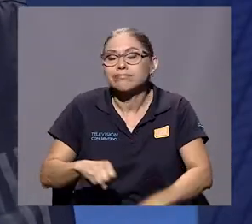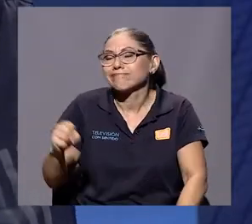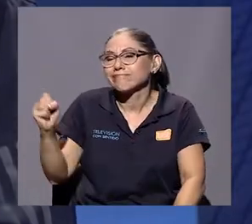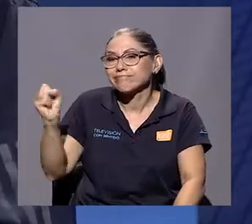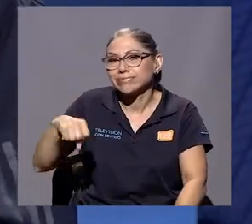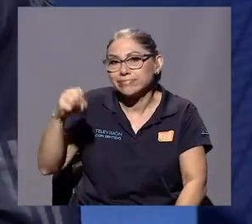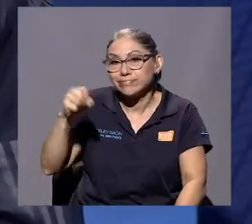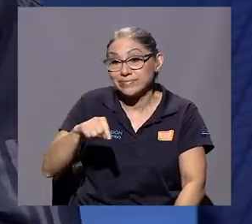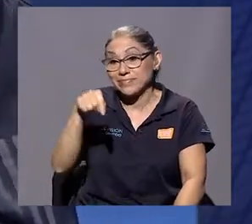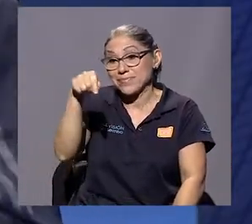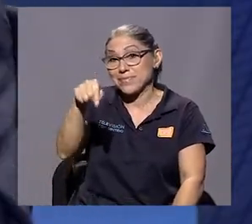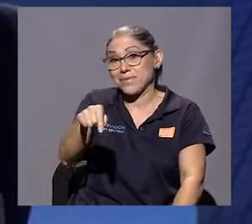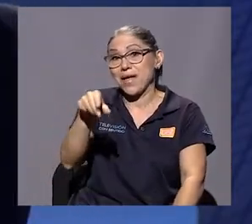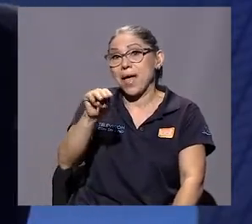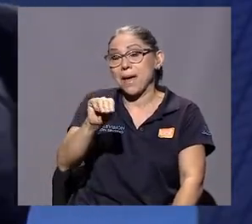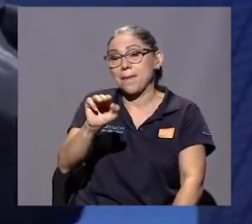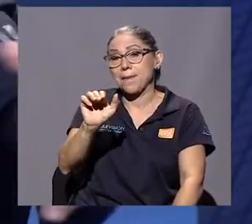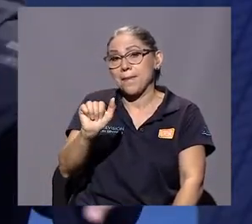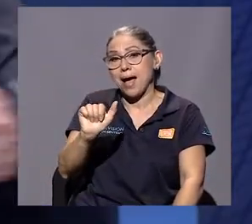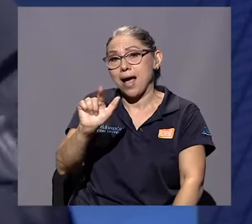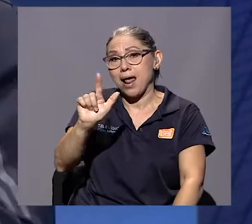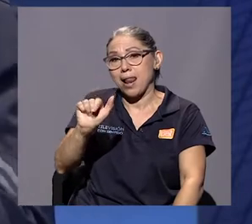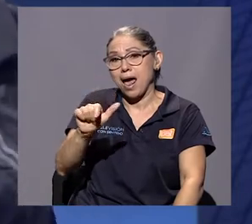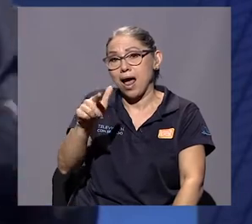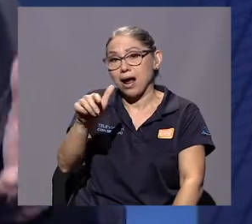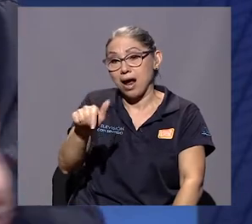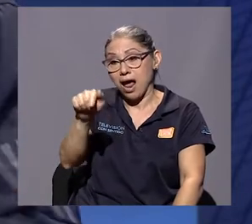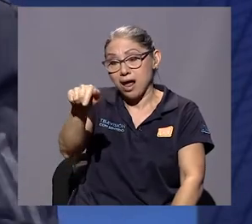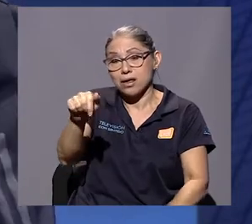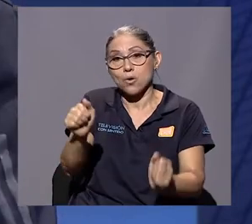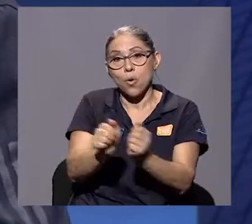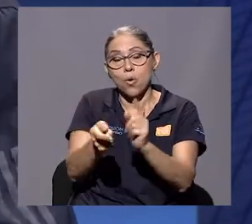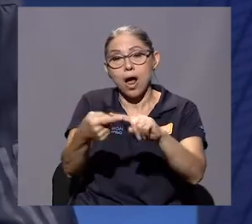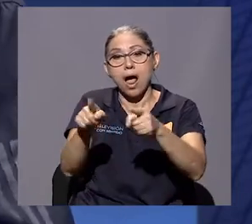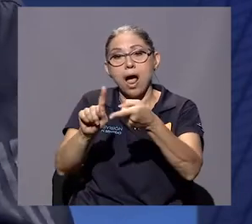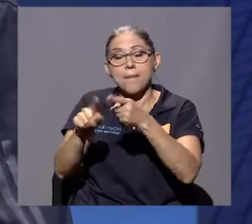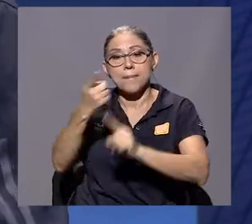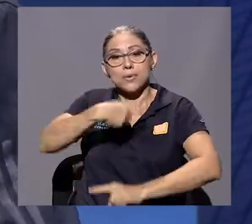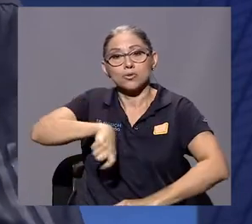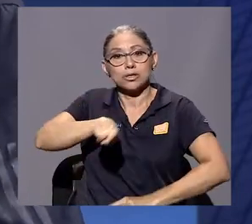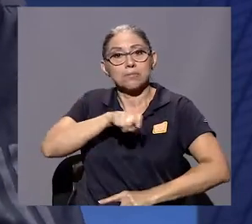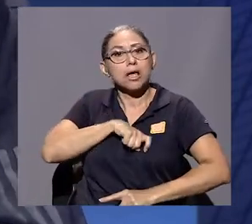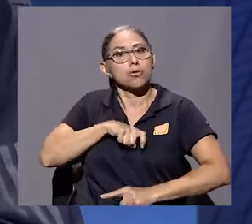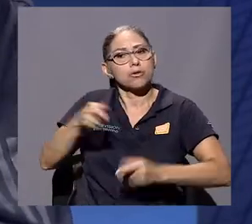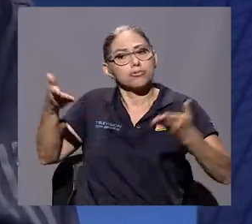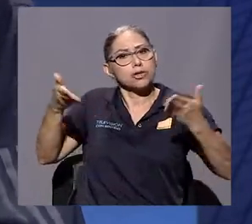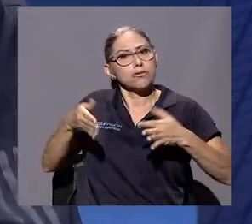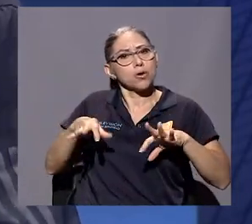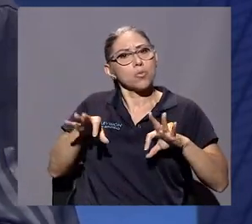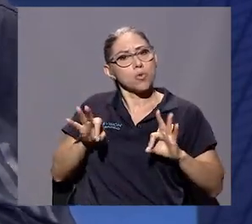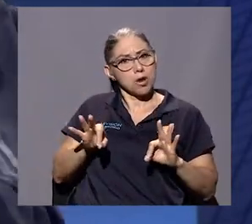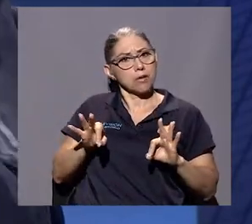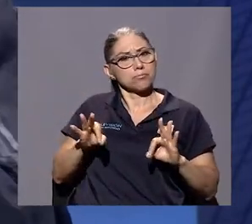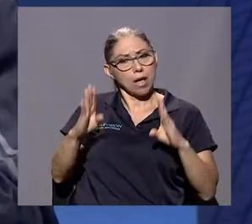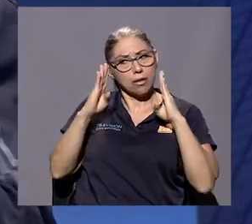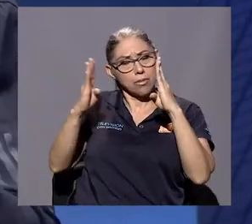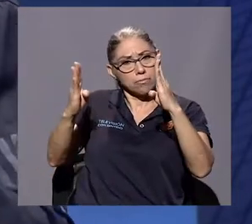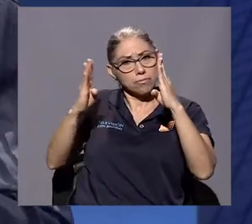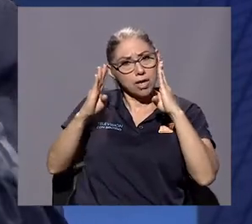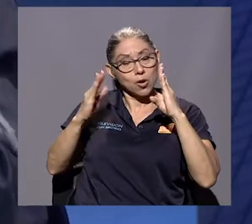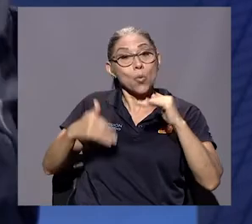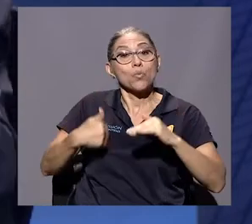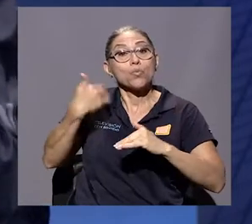Y en Málaga, con amigos españoles que me recibieron muy bien y me atendieron, de ahí pasé a Granada,